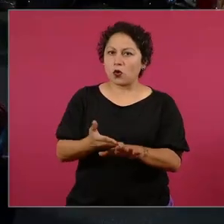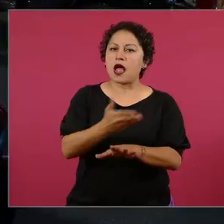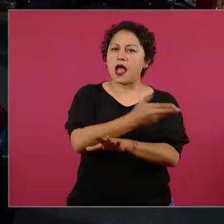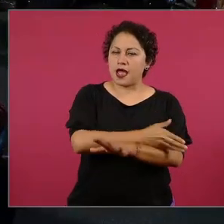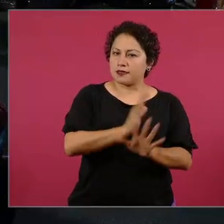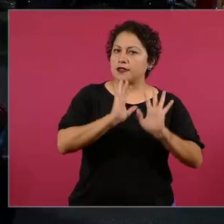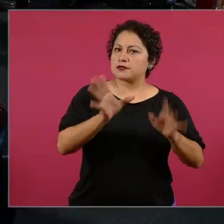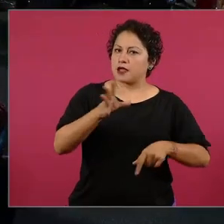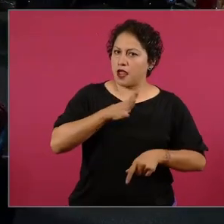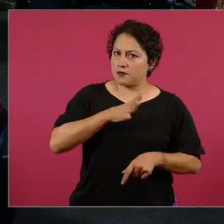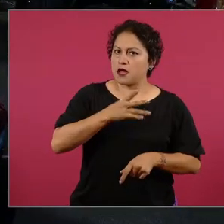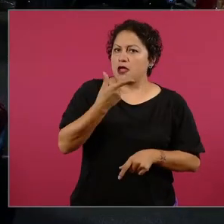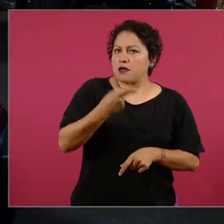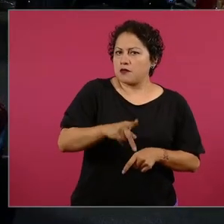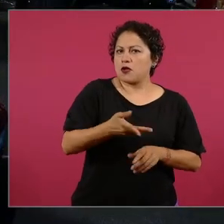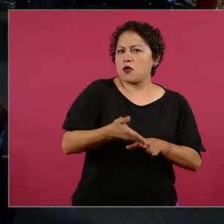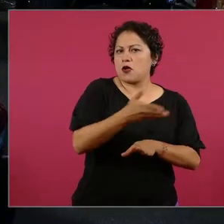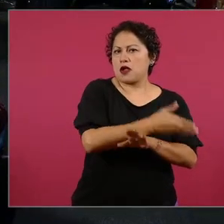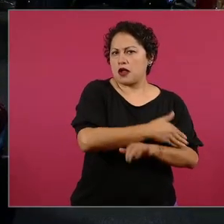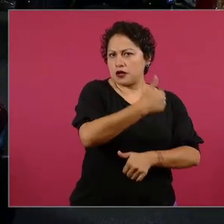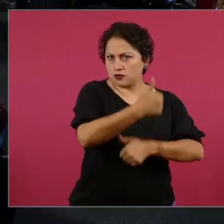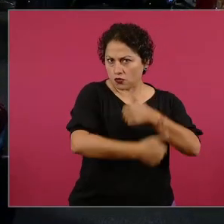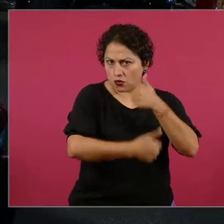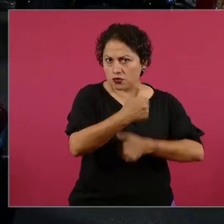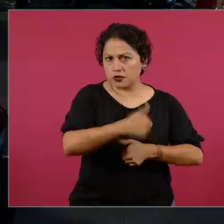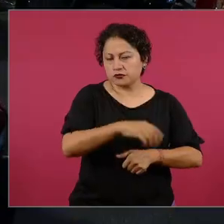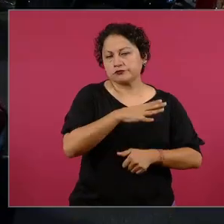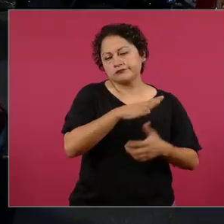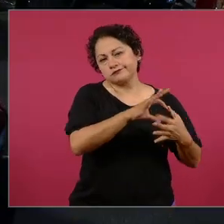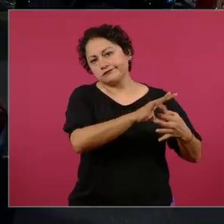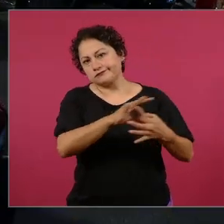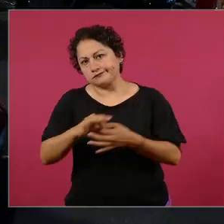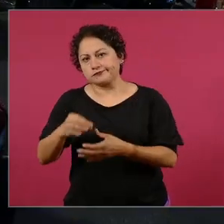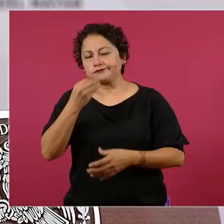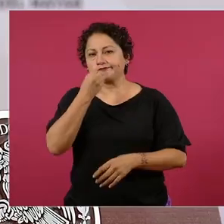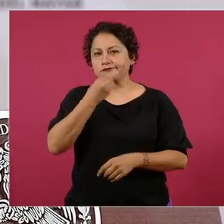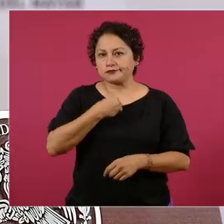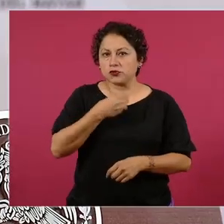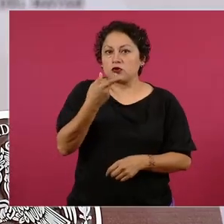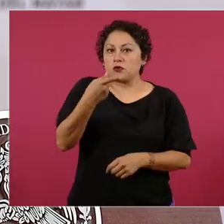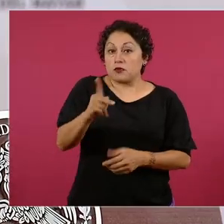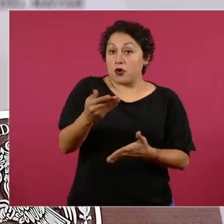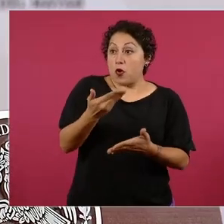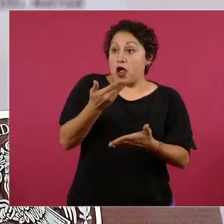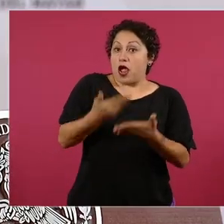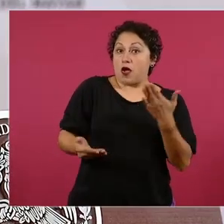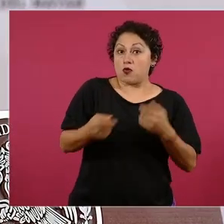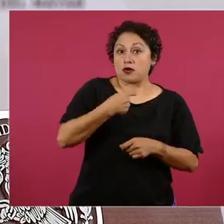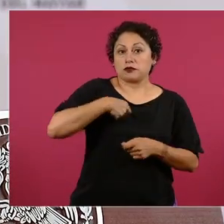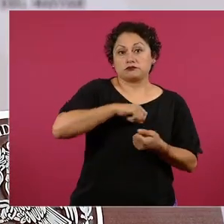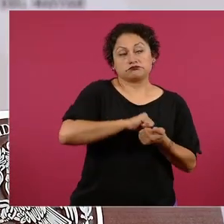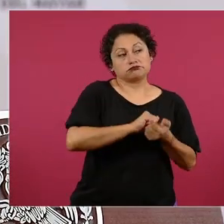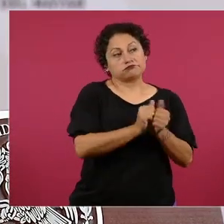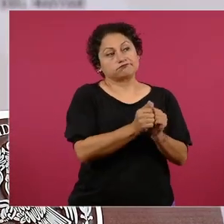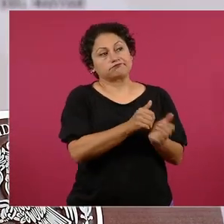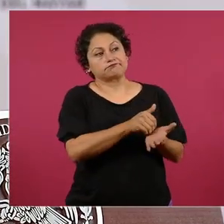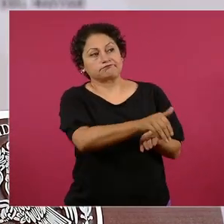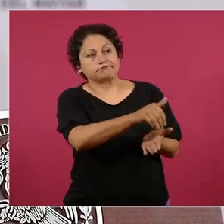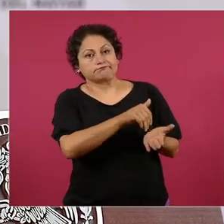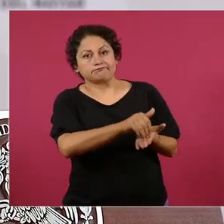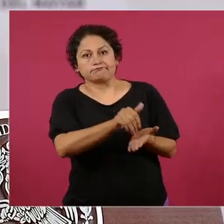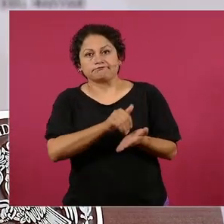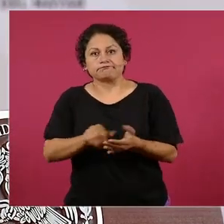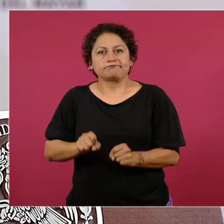muchos de estos contratos son justo los que están en la transferencia ahora en bienestar. Muchos de ellos venían de los